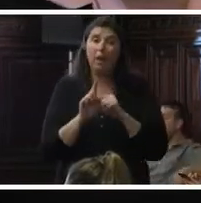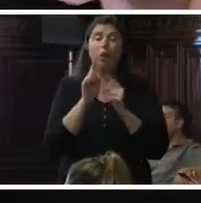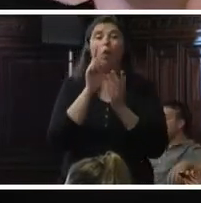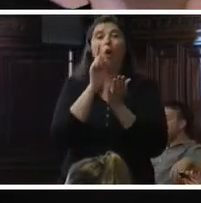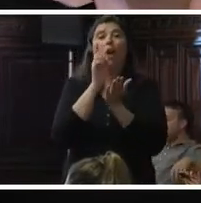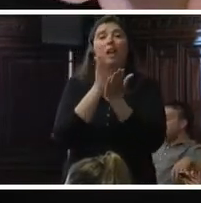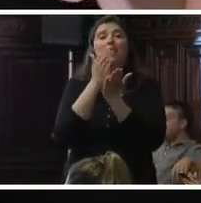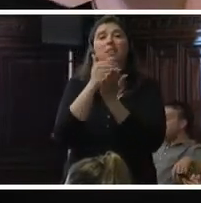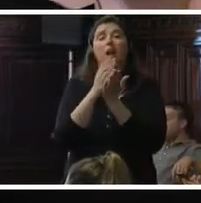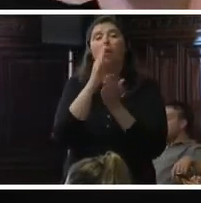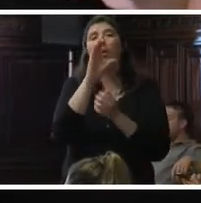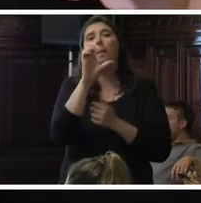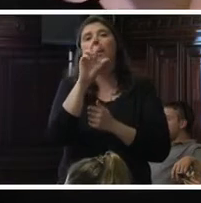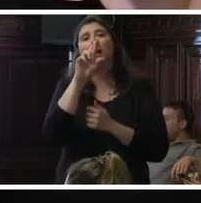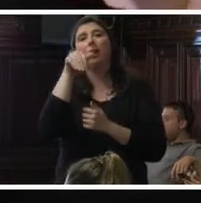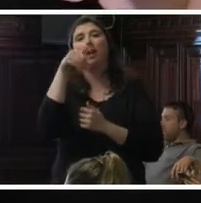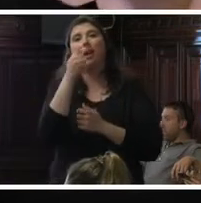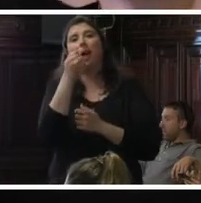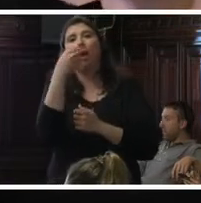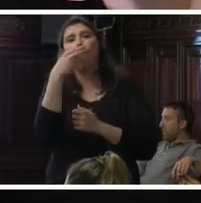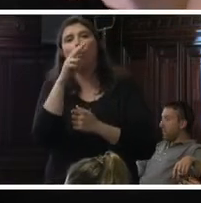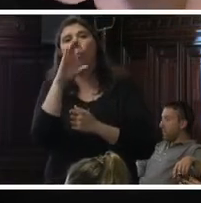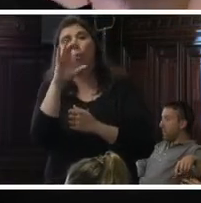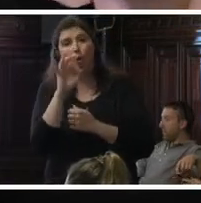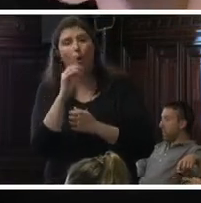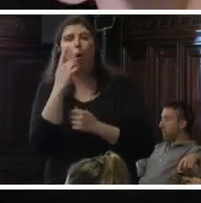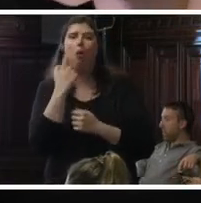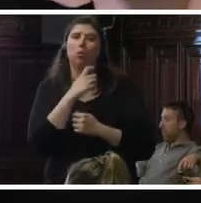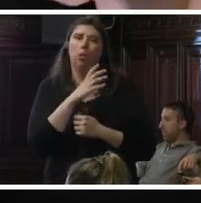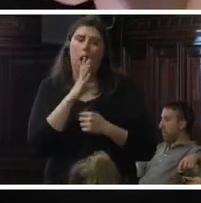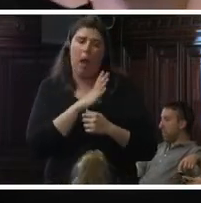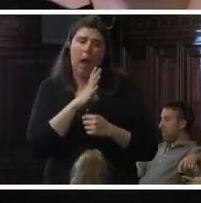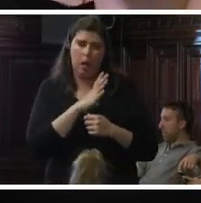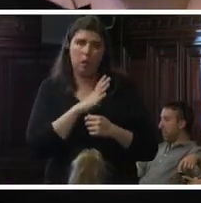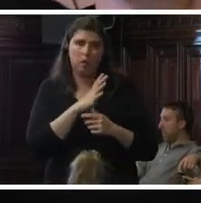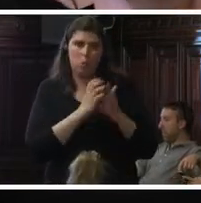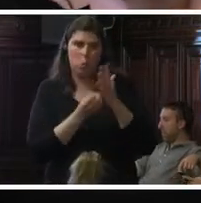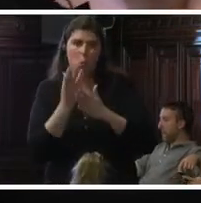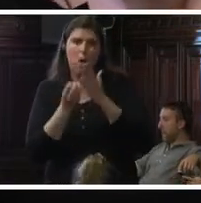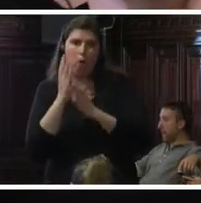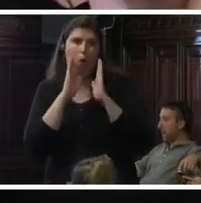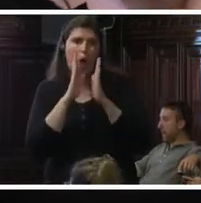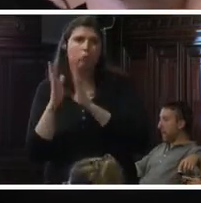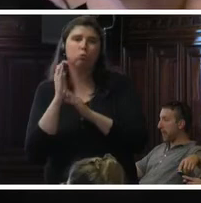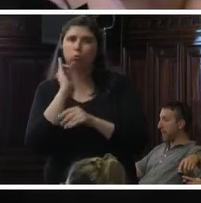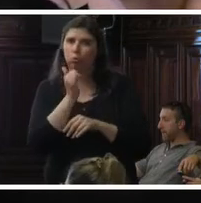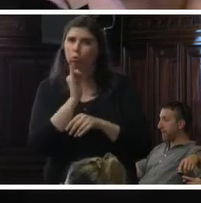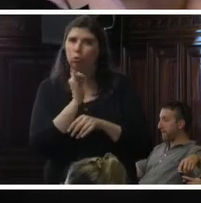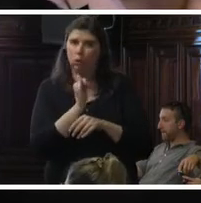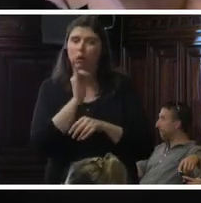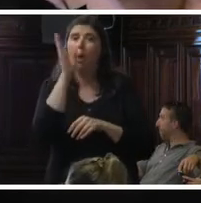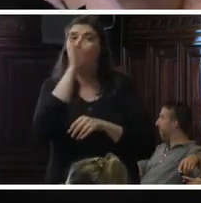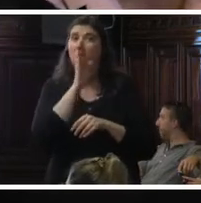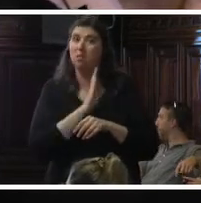mujeres con bebés afectados por el síndrome congénito de Zika. Entonces, en Brasil creemos que